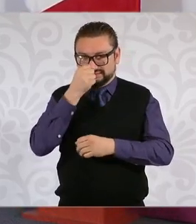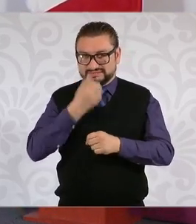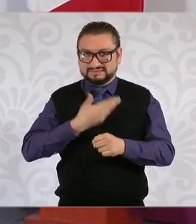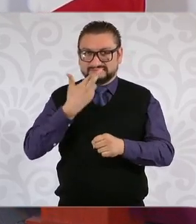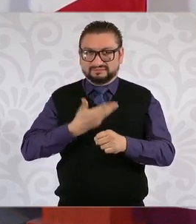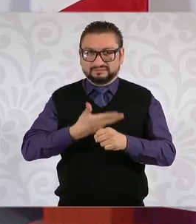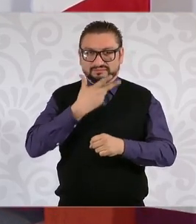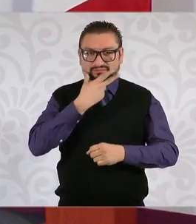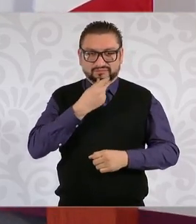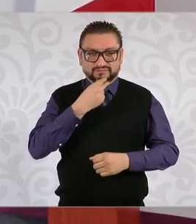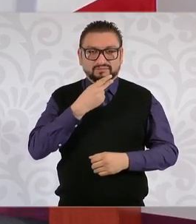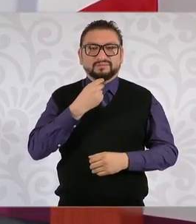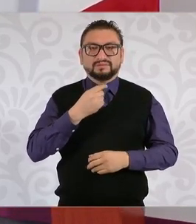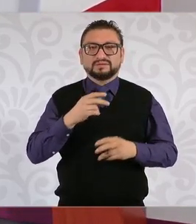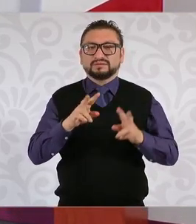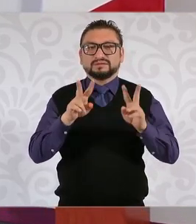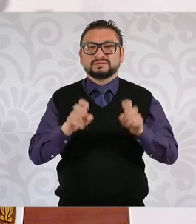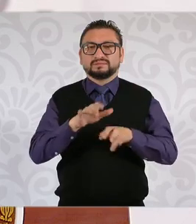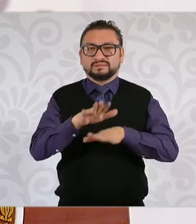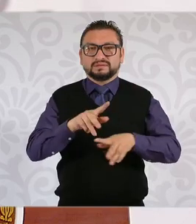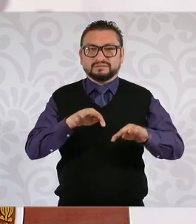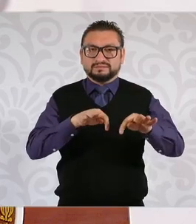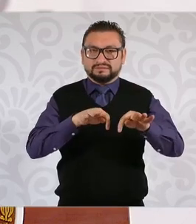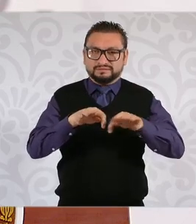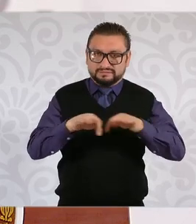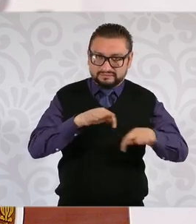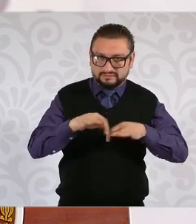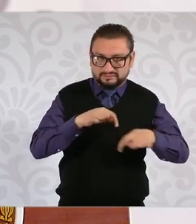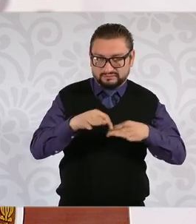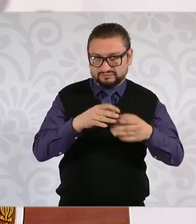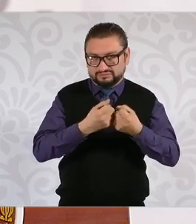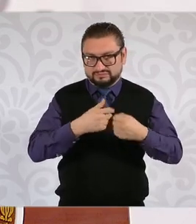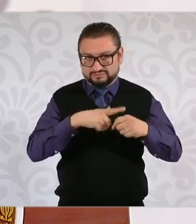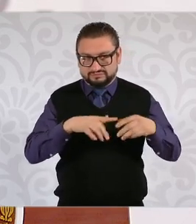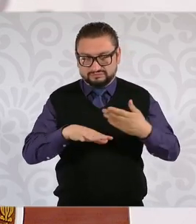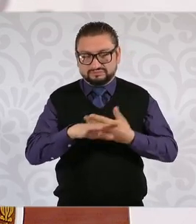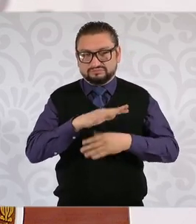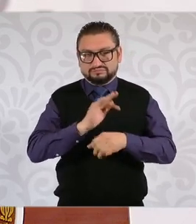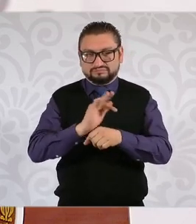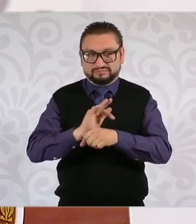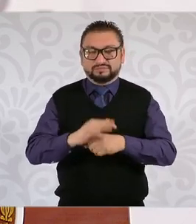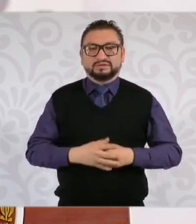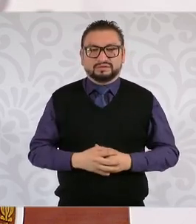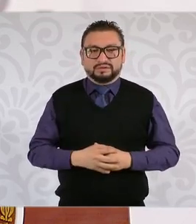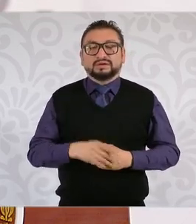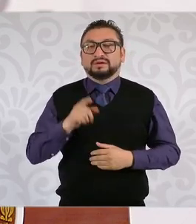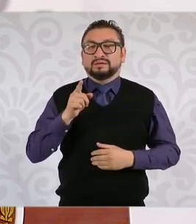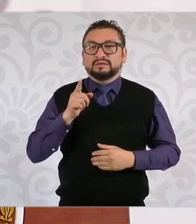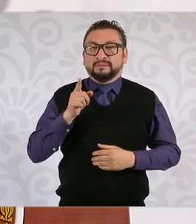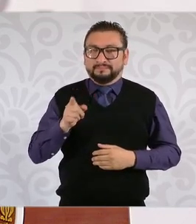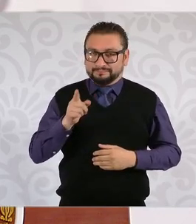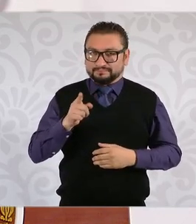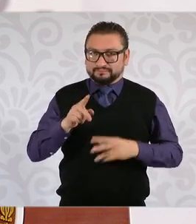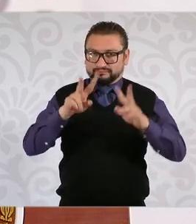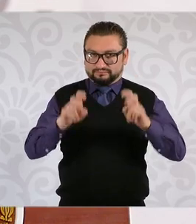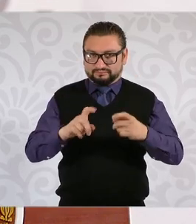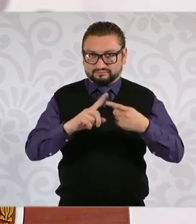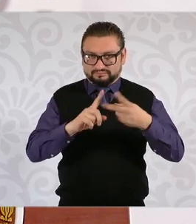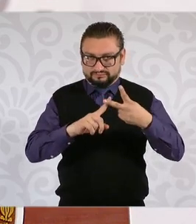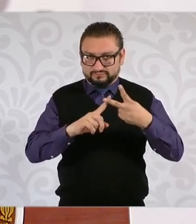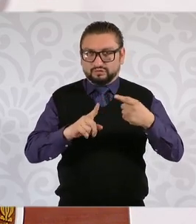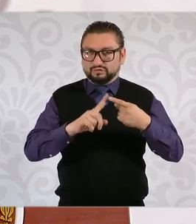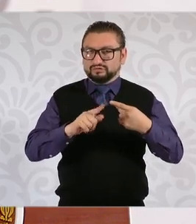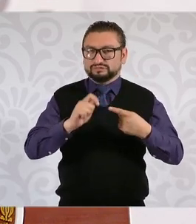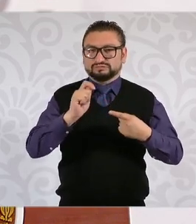de Trabajo y Previsión Social. Él nos va a hablar de dos temas, uno,